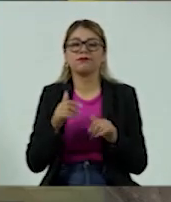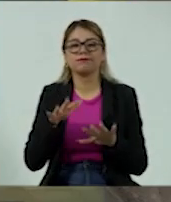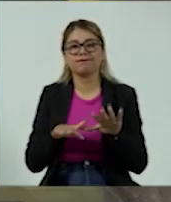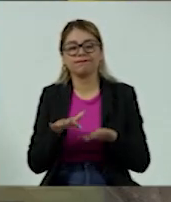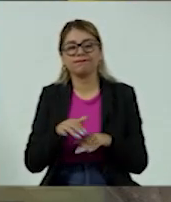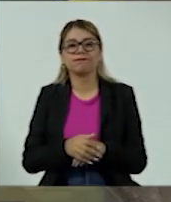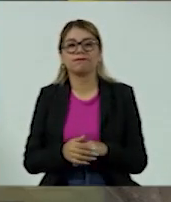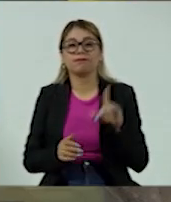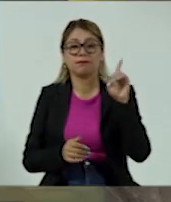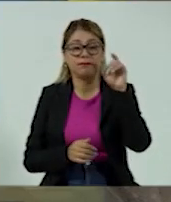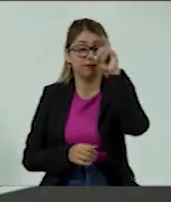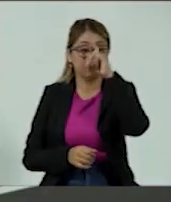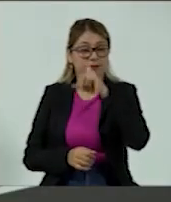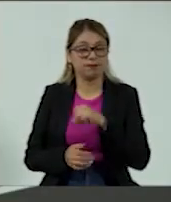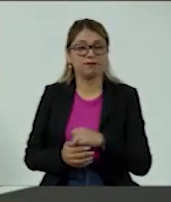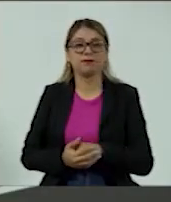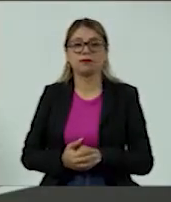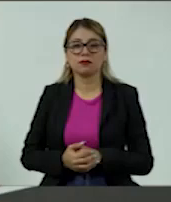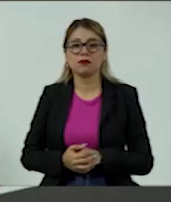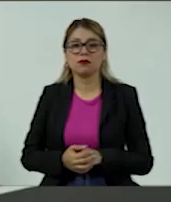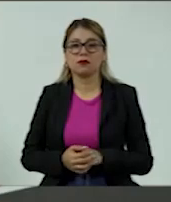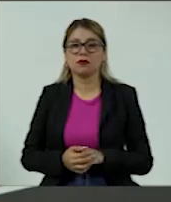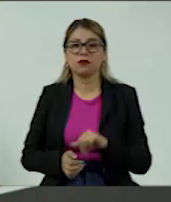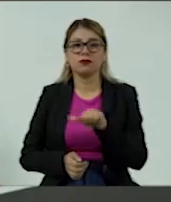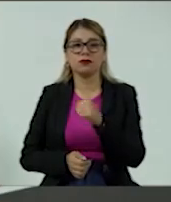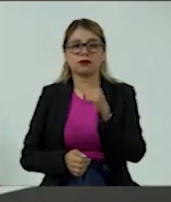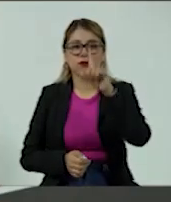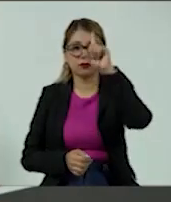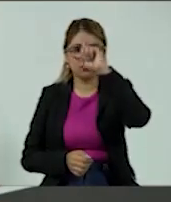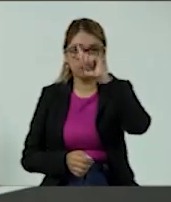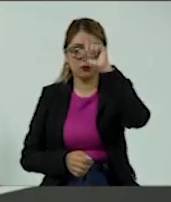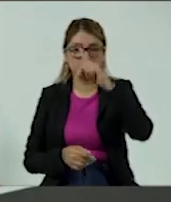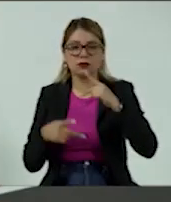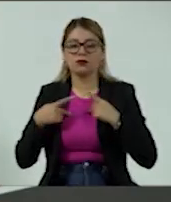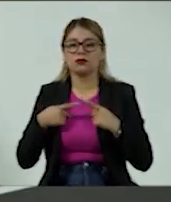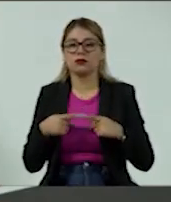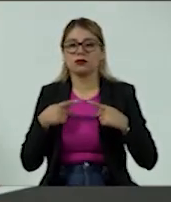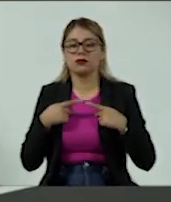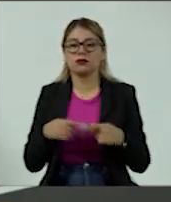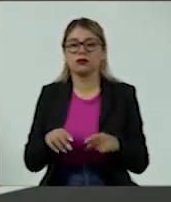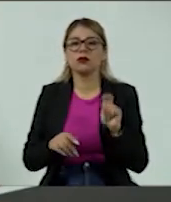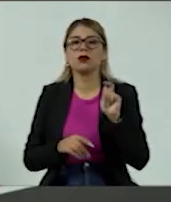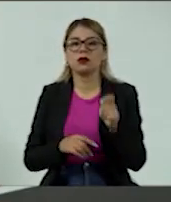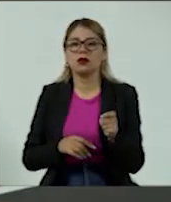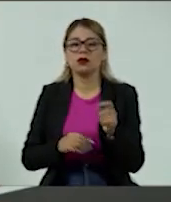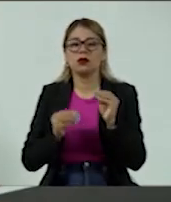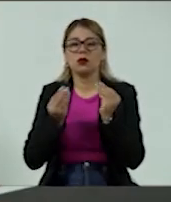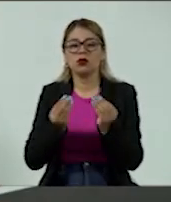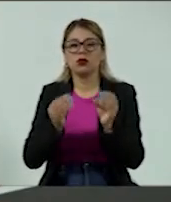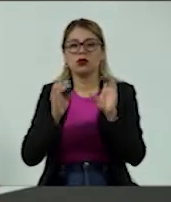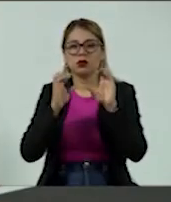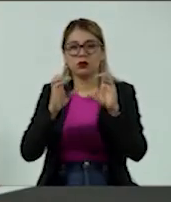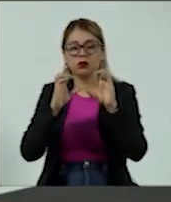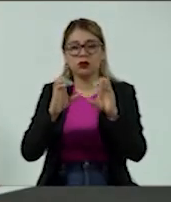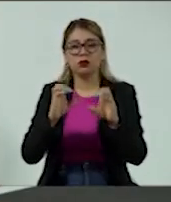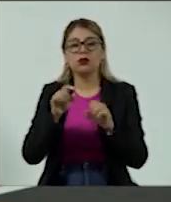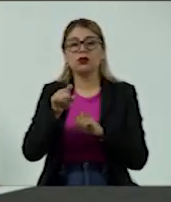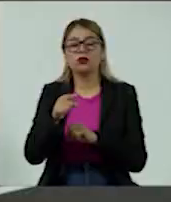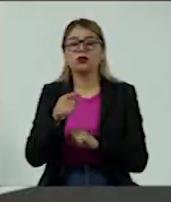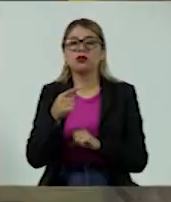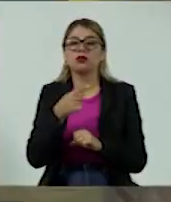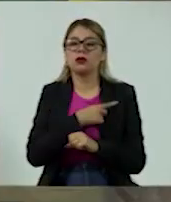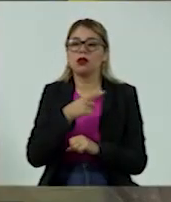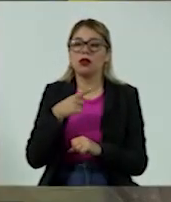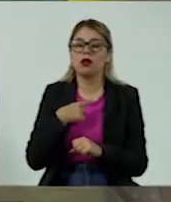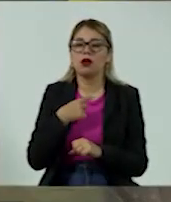ocasiones eso es muy complicado. La otra recomendación para la gente es que tenga mucho cuidado en cuanto se endeuda en